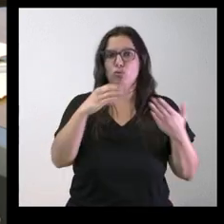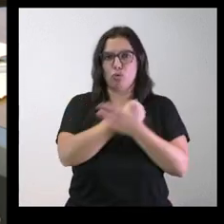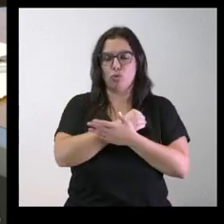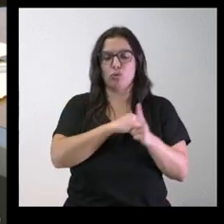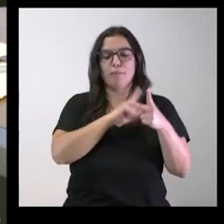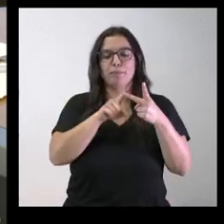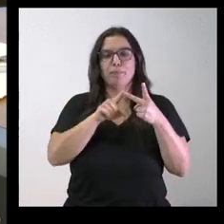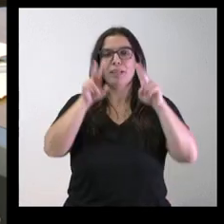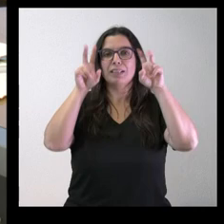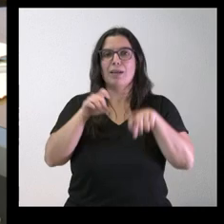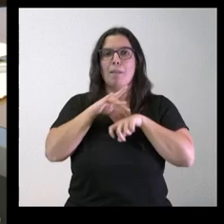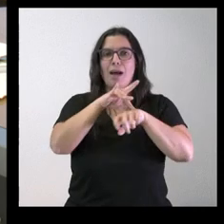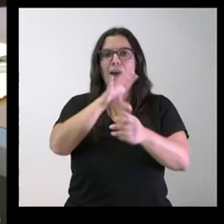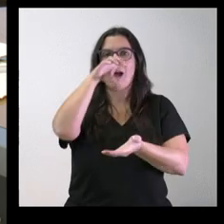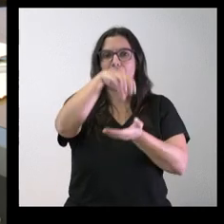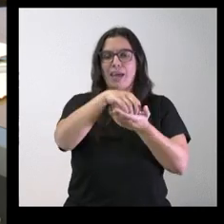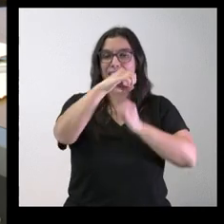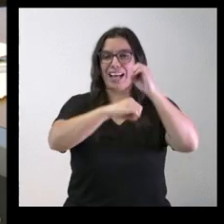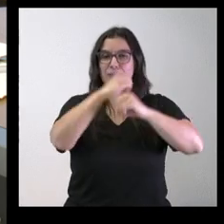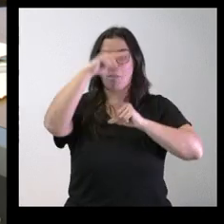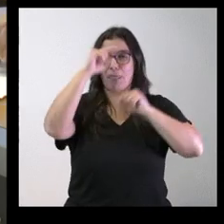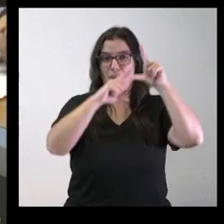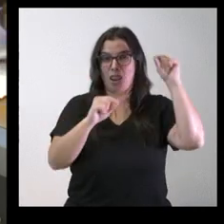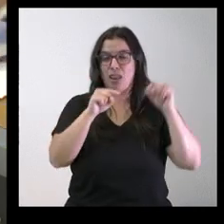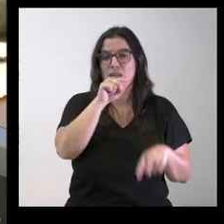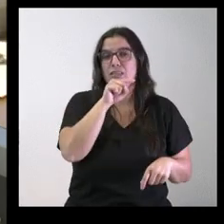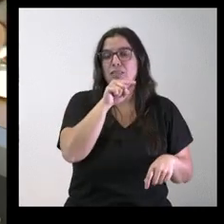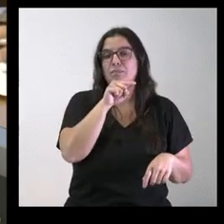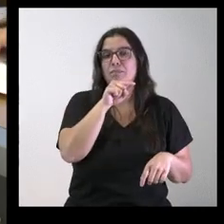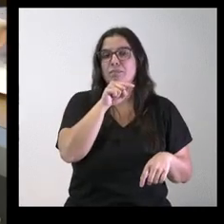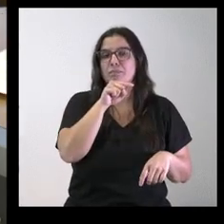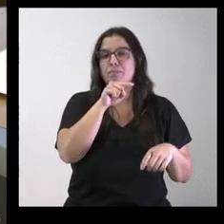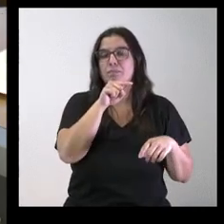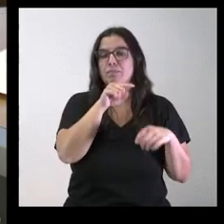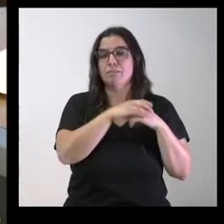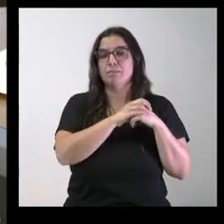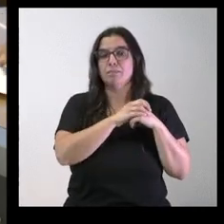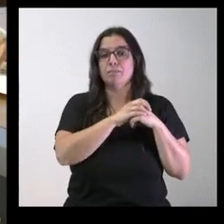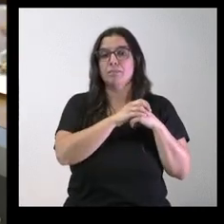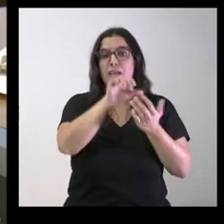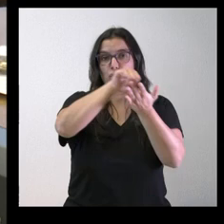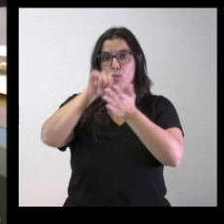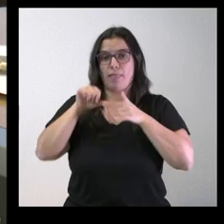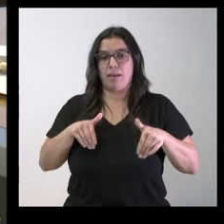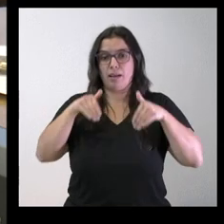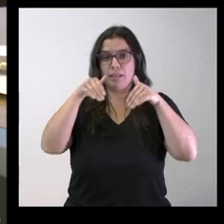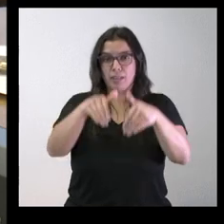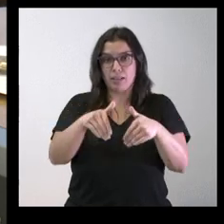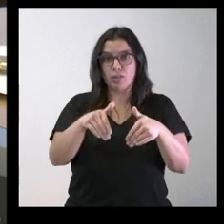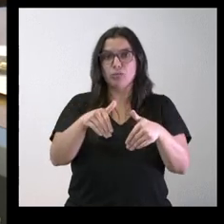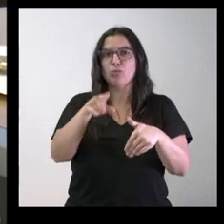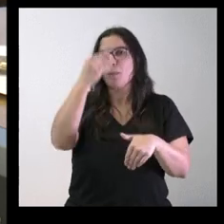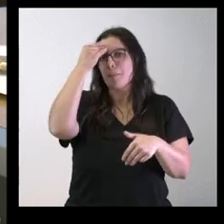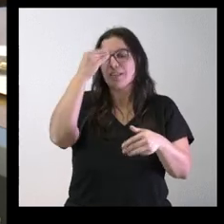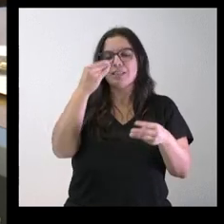tema de la agencia esta espacial de las candidatoras ¿qué hay? ¿cuál cree que tiene más posibilidades